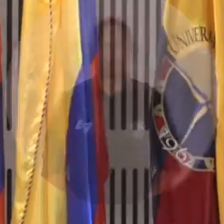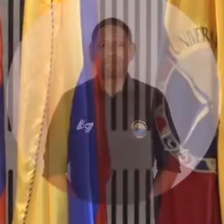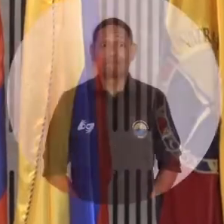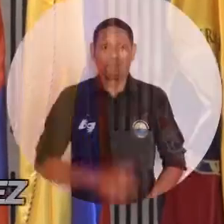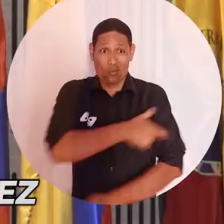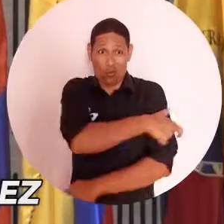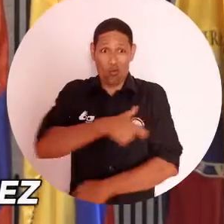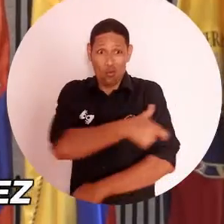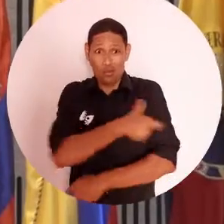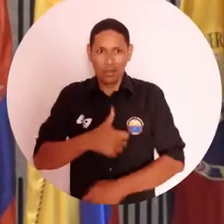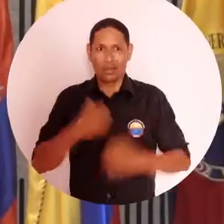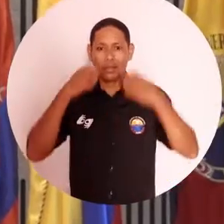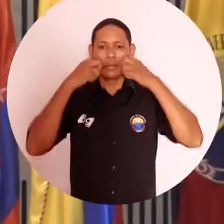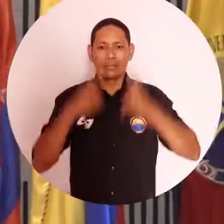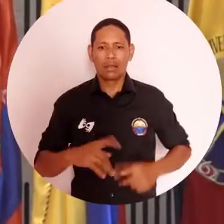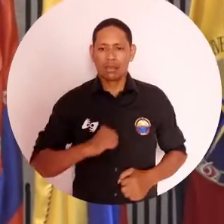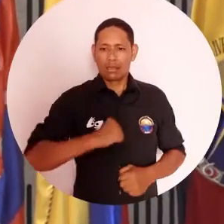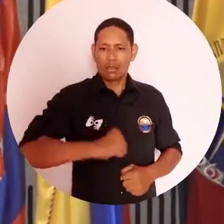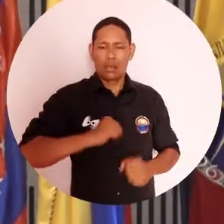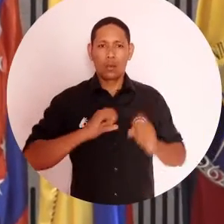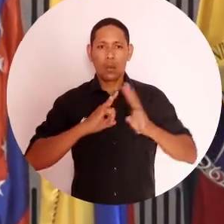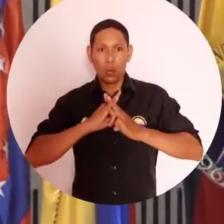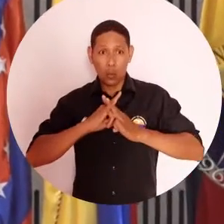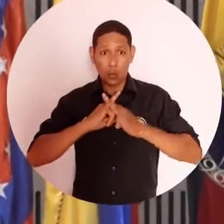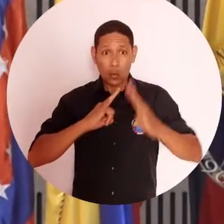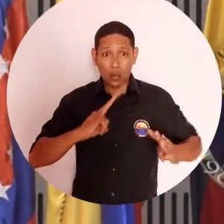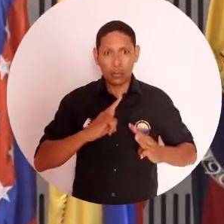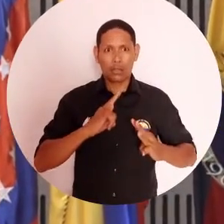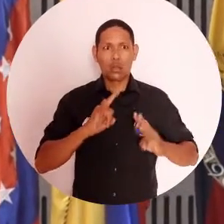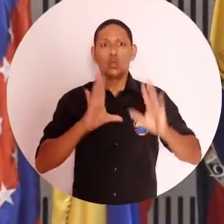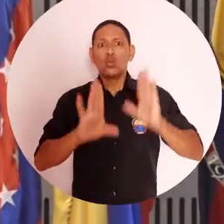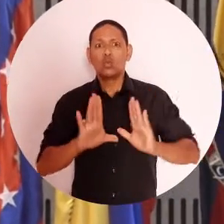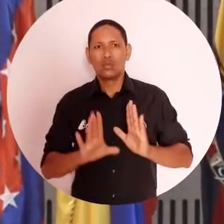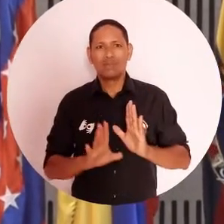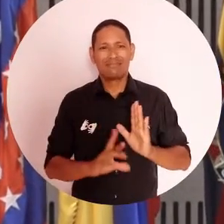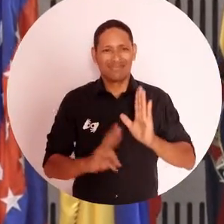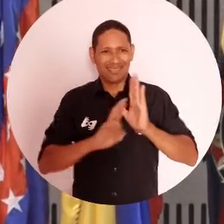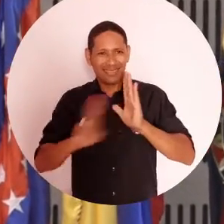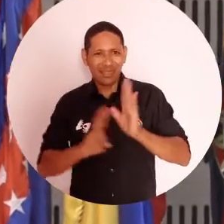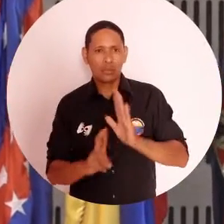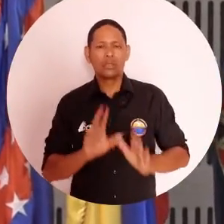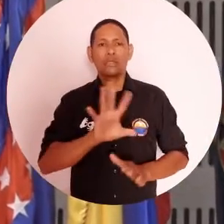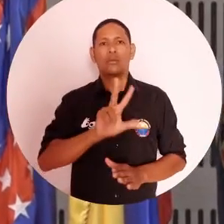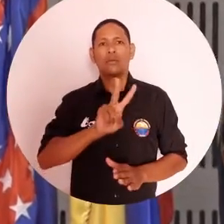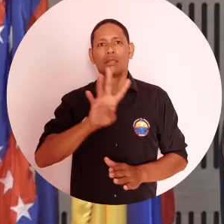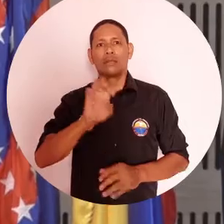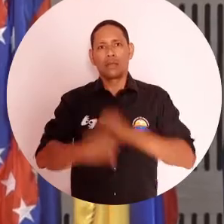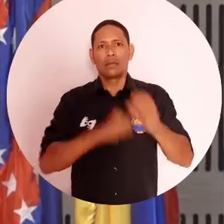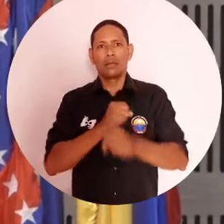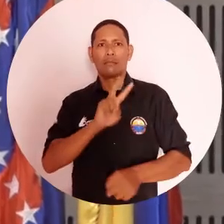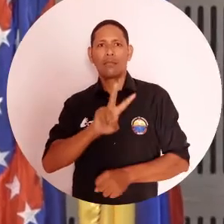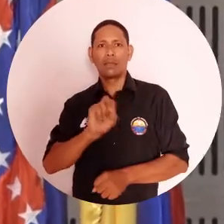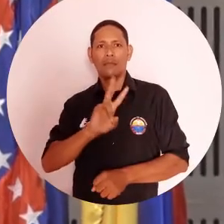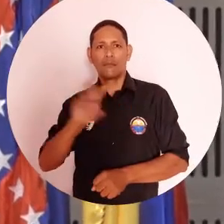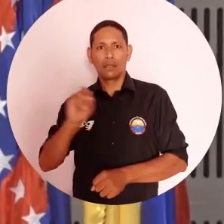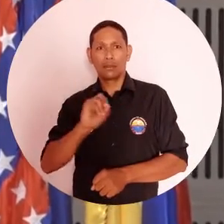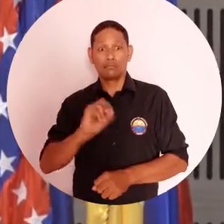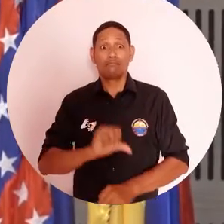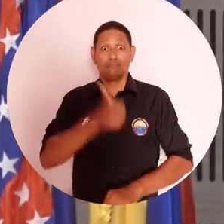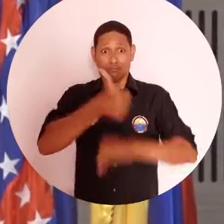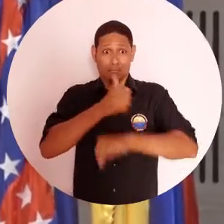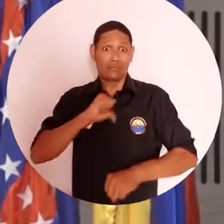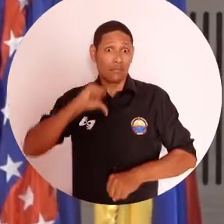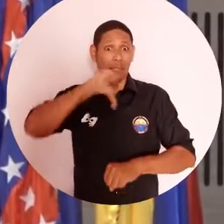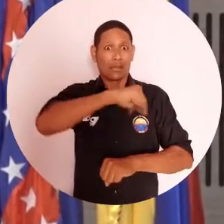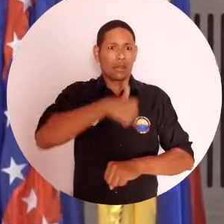El Comité de Derechos Humanos de la Universidad del Magdalena, creado mediante Resolución Rectoral número 529 de 2020 y por